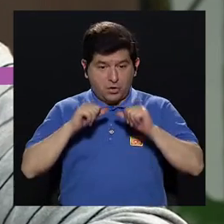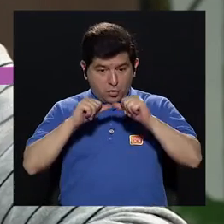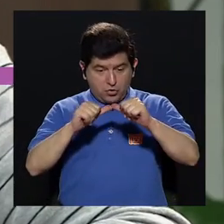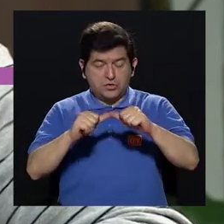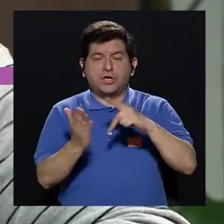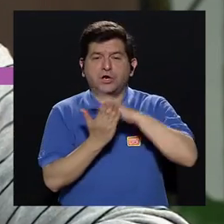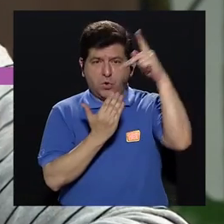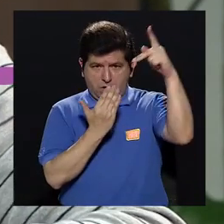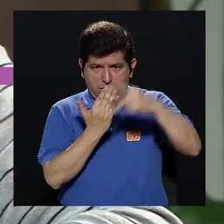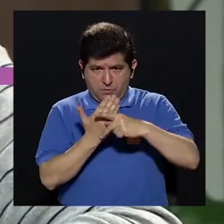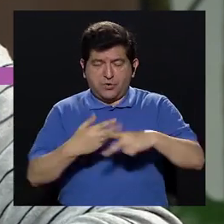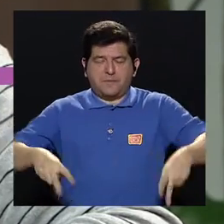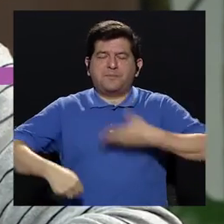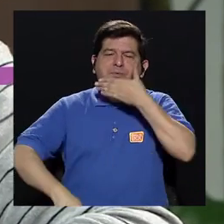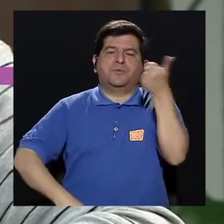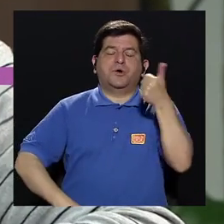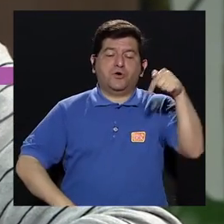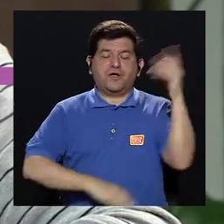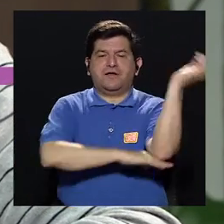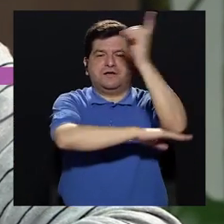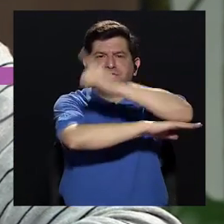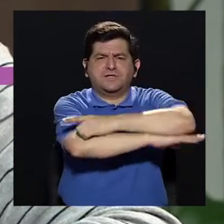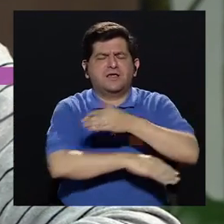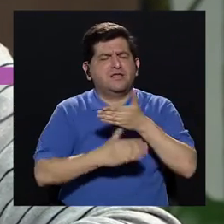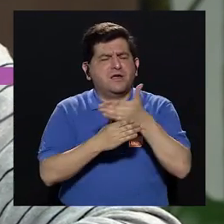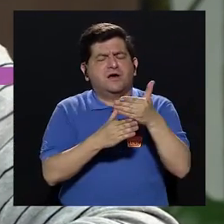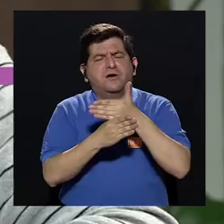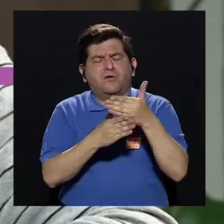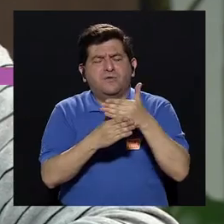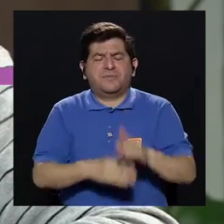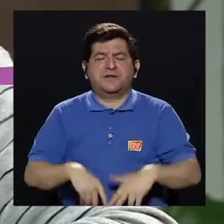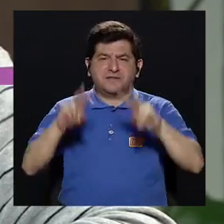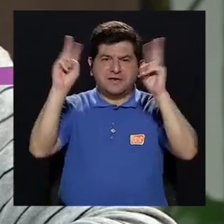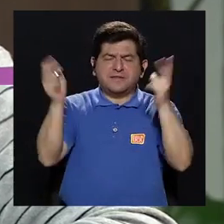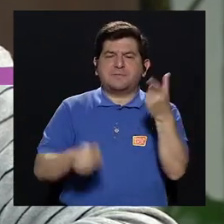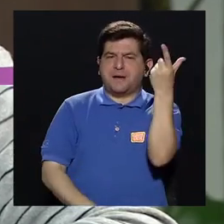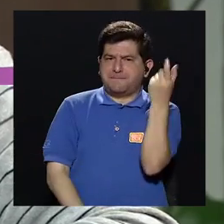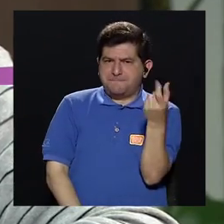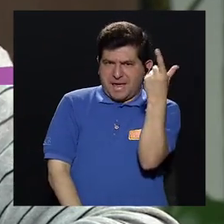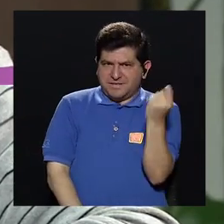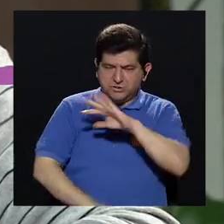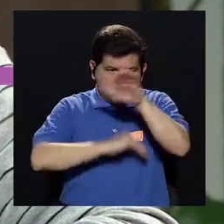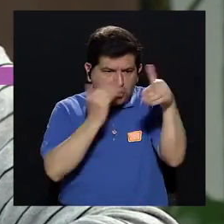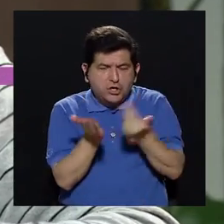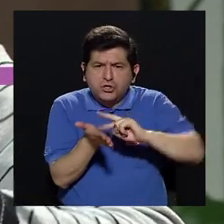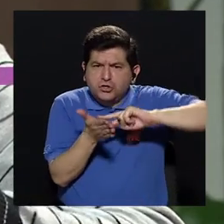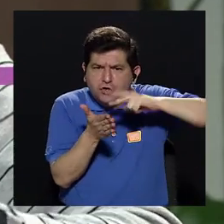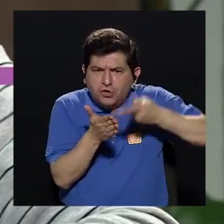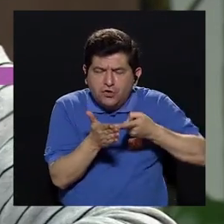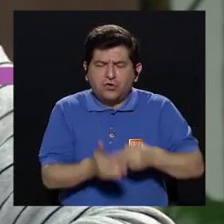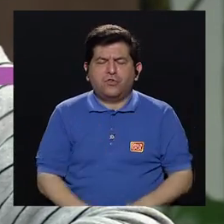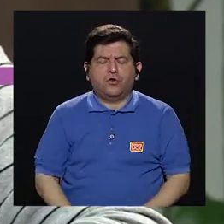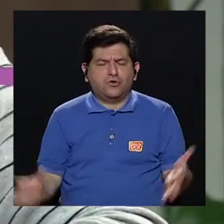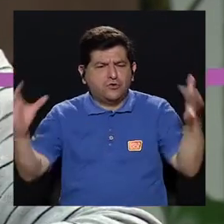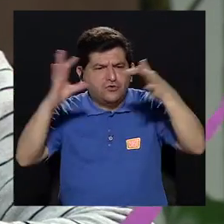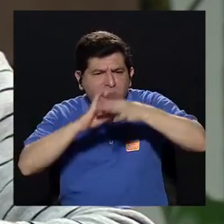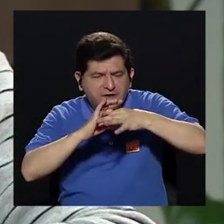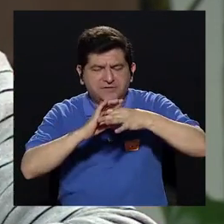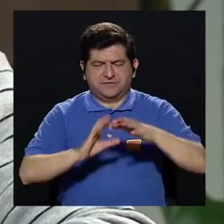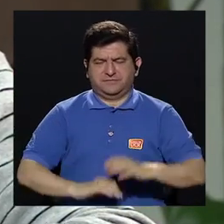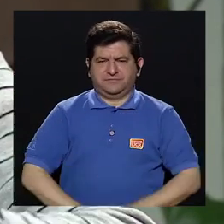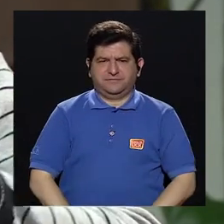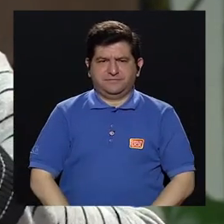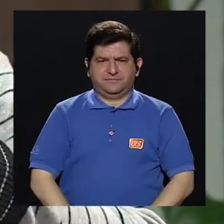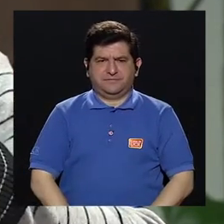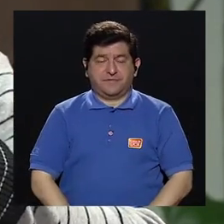Regresamos a su telerevista Vivir Mejor. El día de hoy, compartiendo con ustedes el tema de las pensiones y todo lo que es referente a las